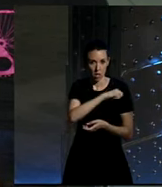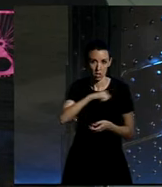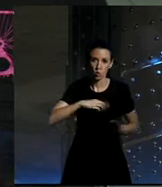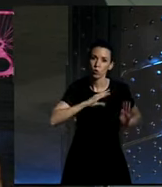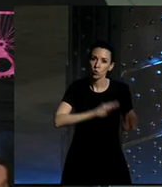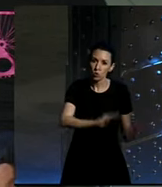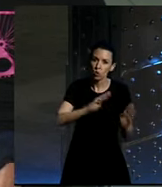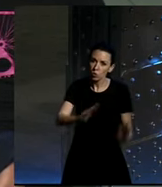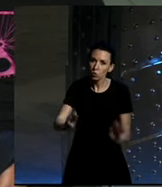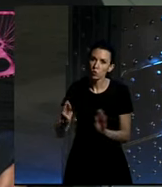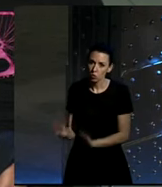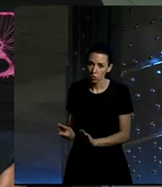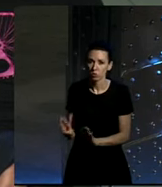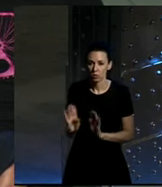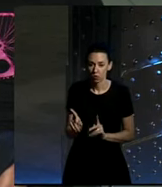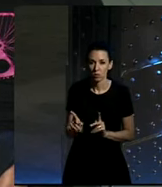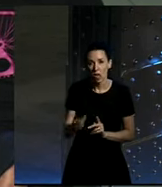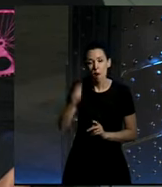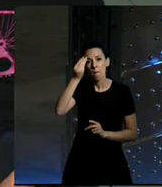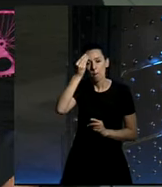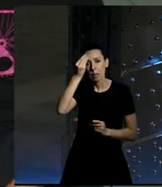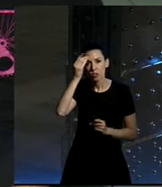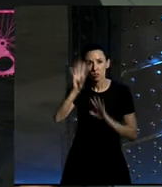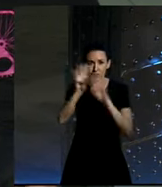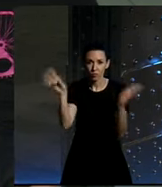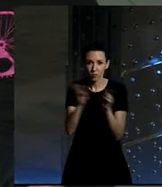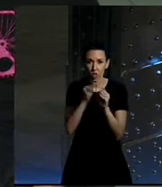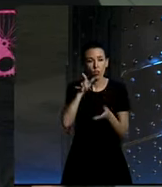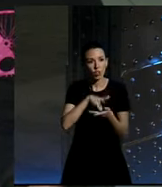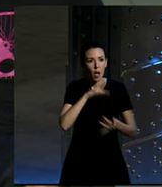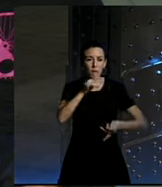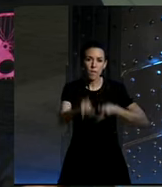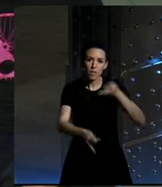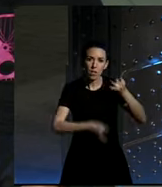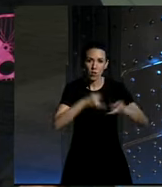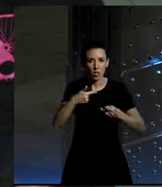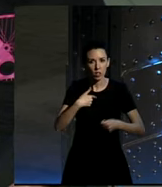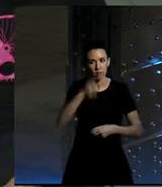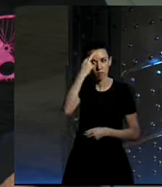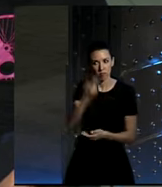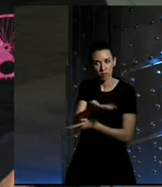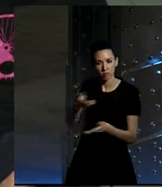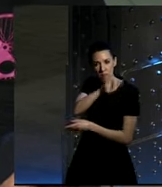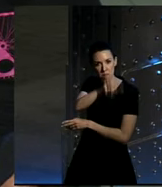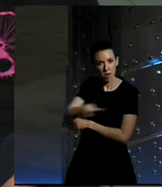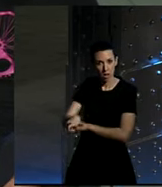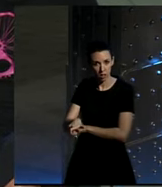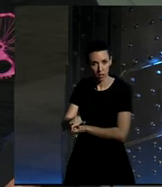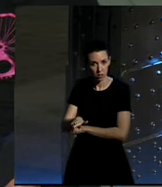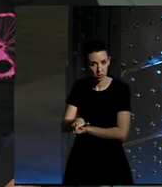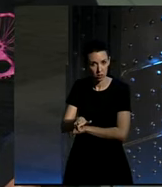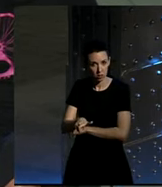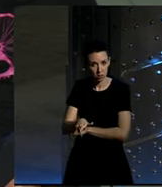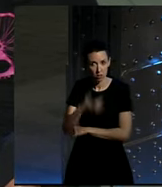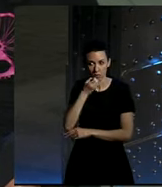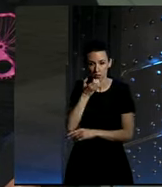lo suyo personalmente yo he llegado a la conclusión de que montando en bicicleta soy más respetuoso con los demás con el